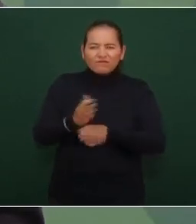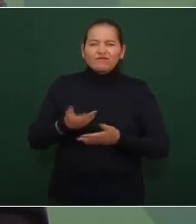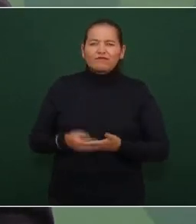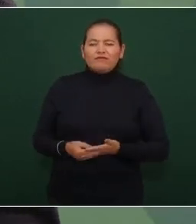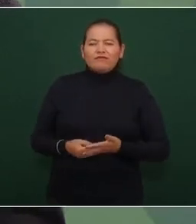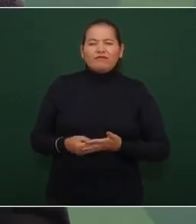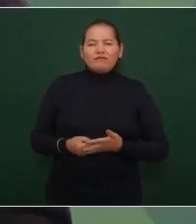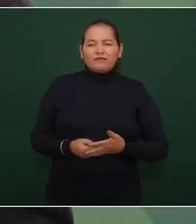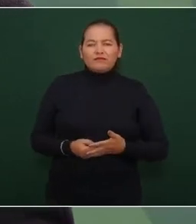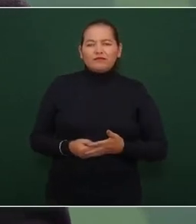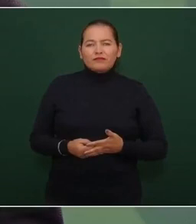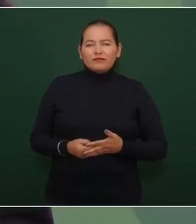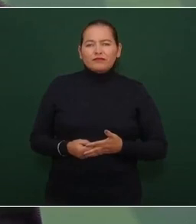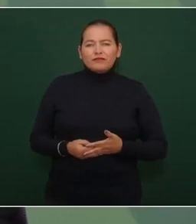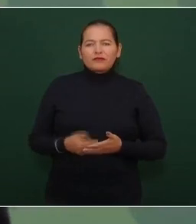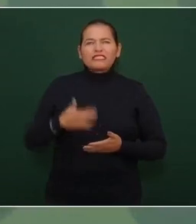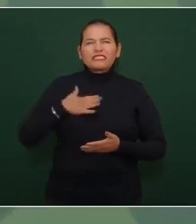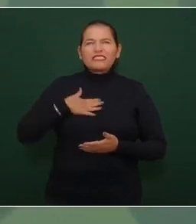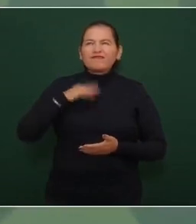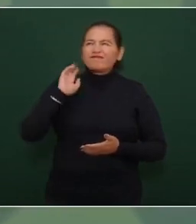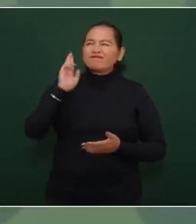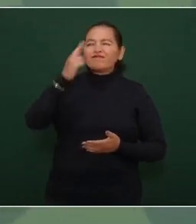me acuerdo que